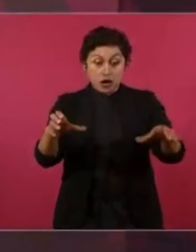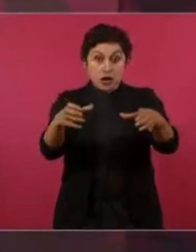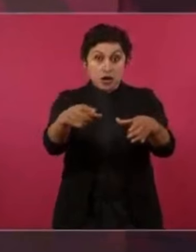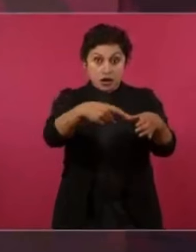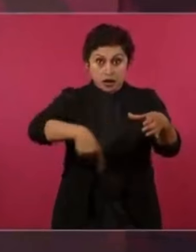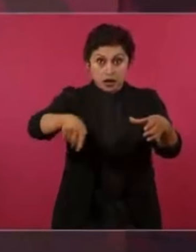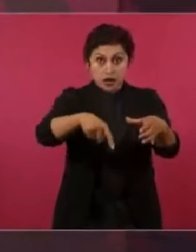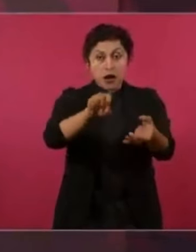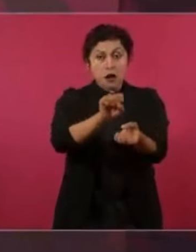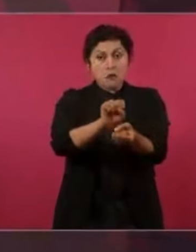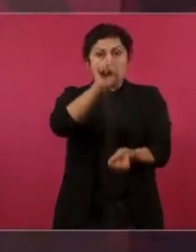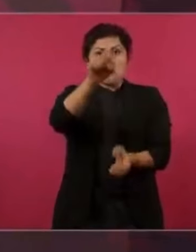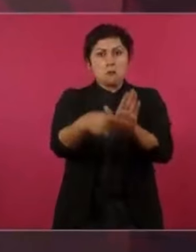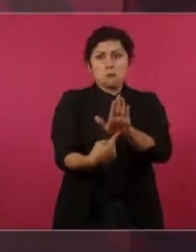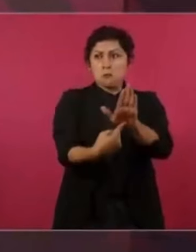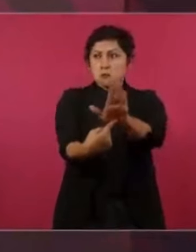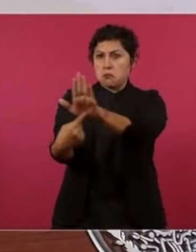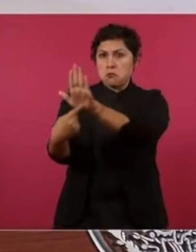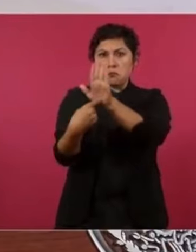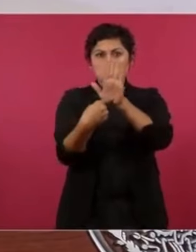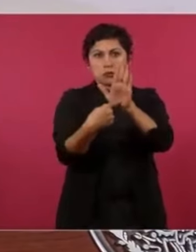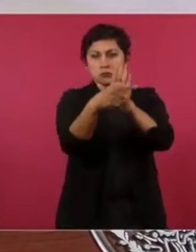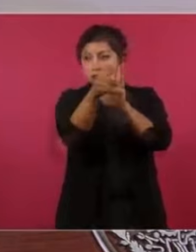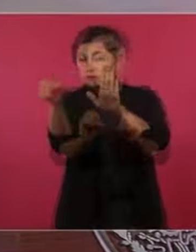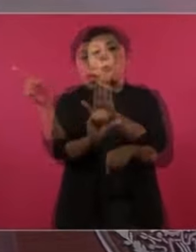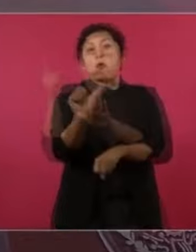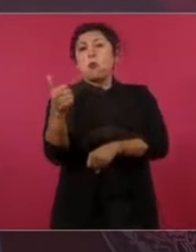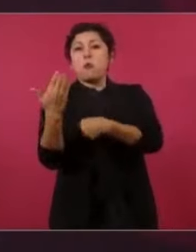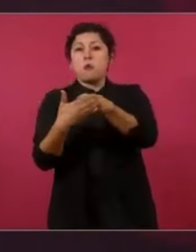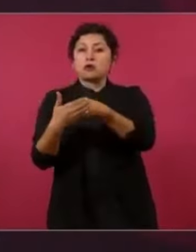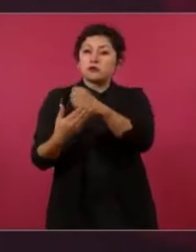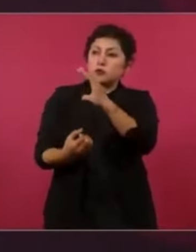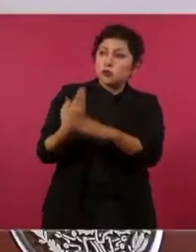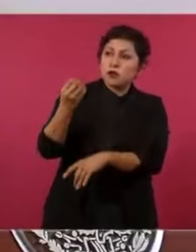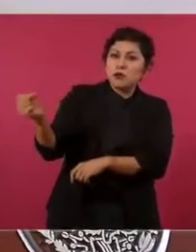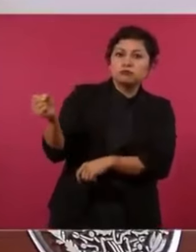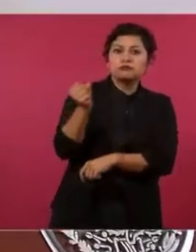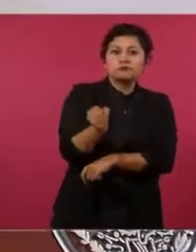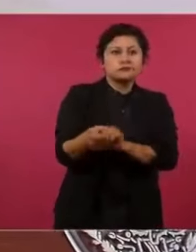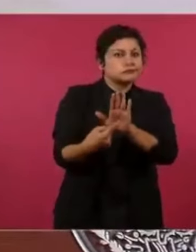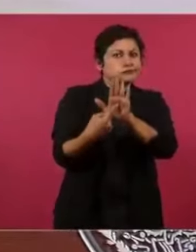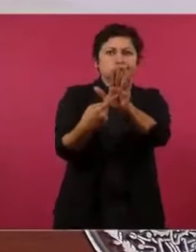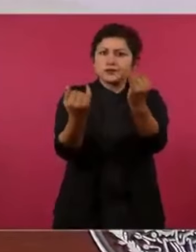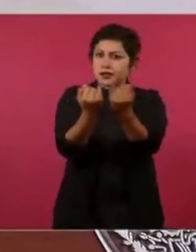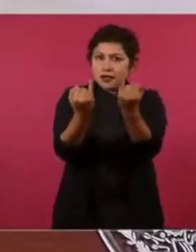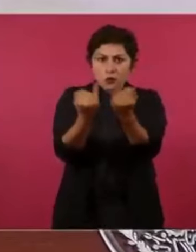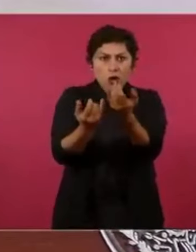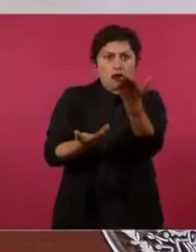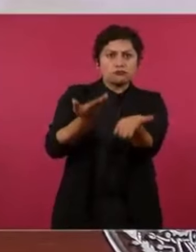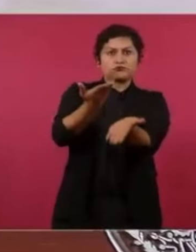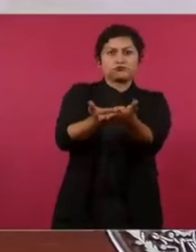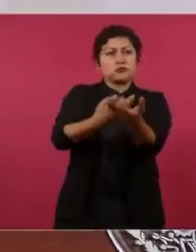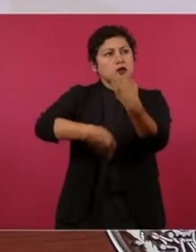y que el pueblo decida que haya participación